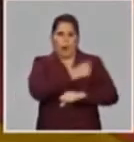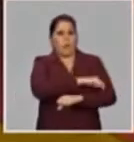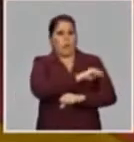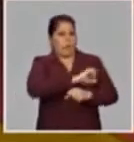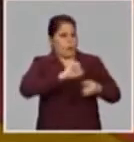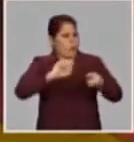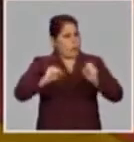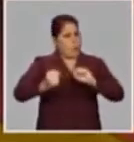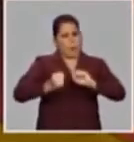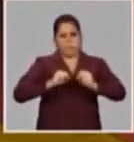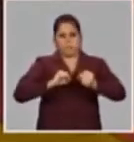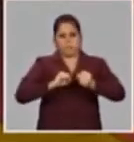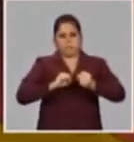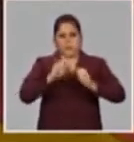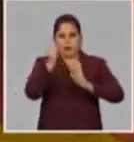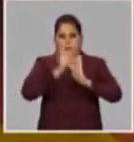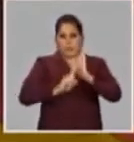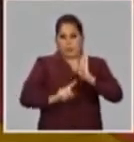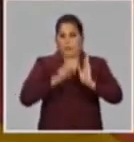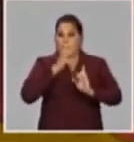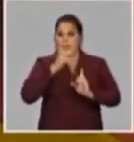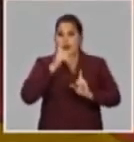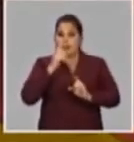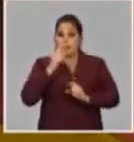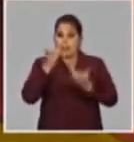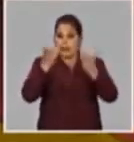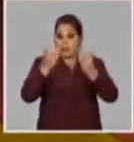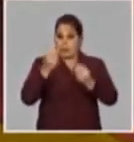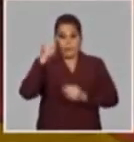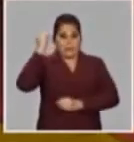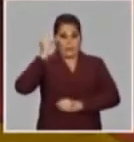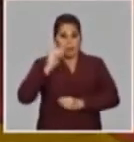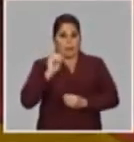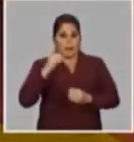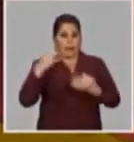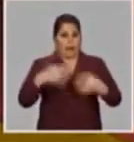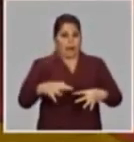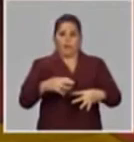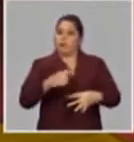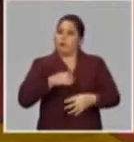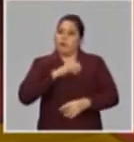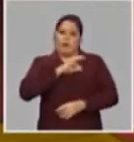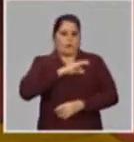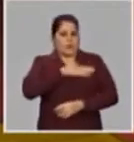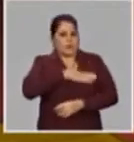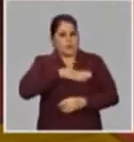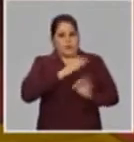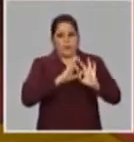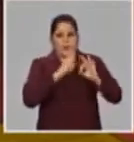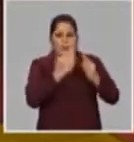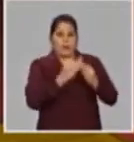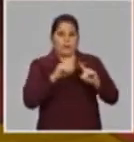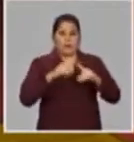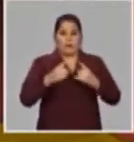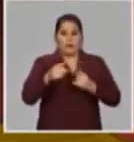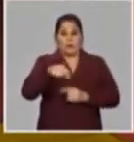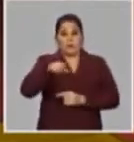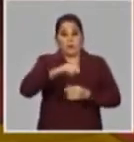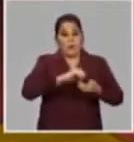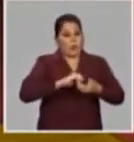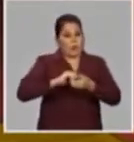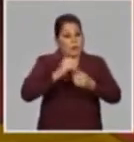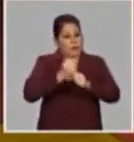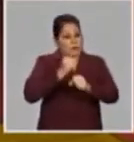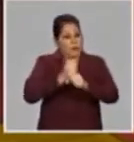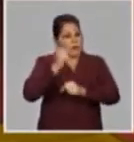hubo ahorros. Yo creo que las tarifas ayudaron a que las personas ahorren. Uno lo siente en la familia, en los compañeros de